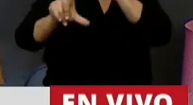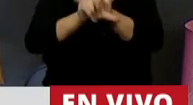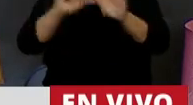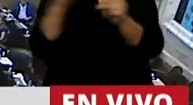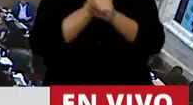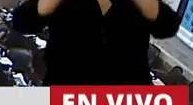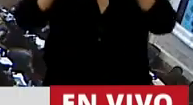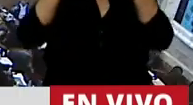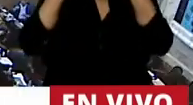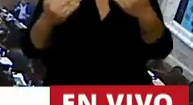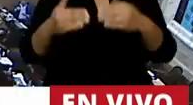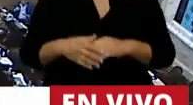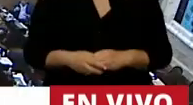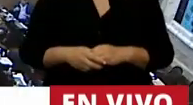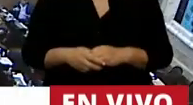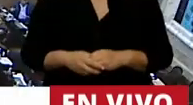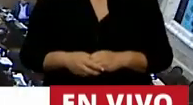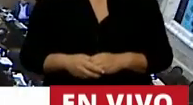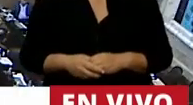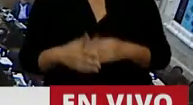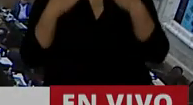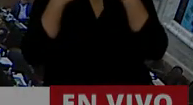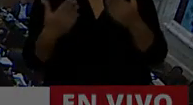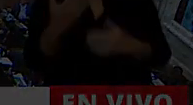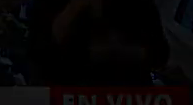Muchas gracias. Gracias, diputada Mendoza.